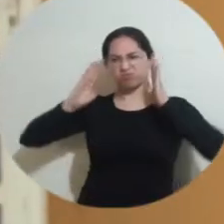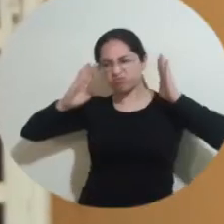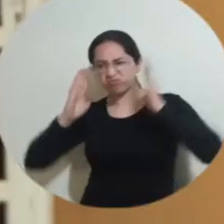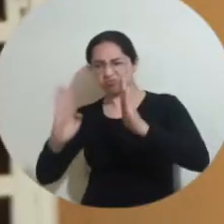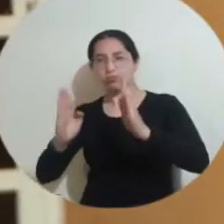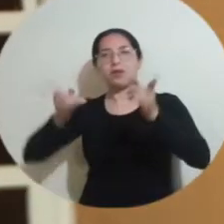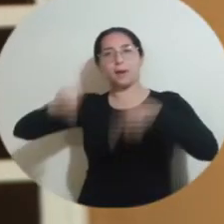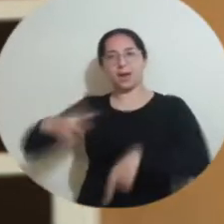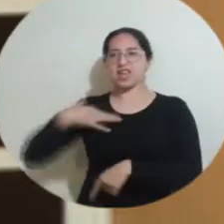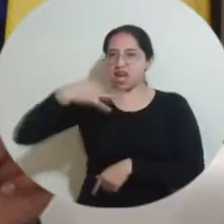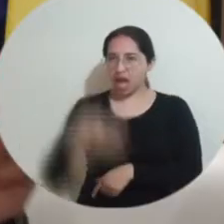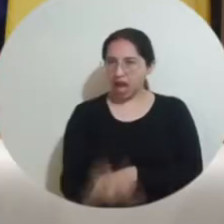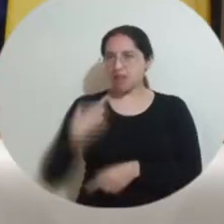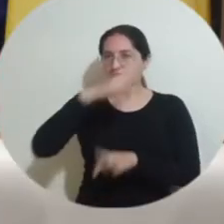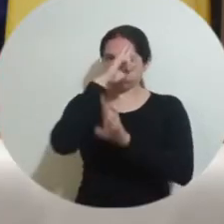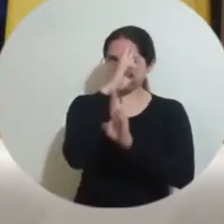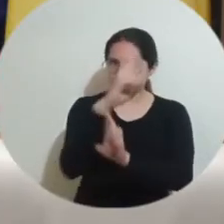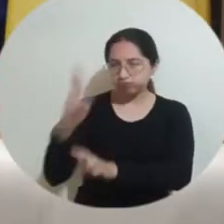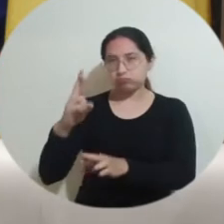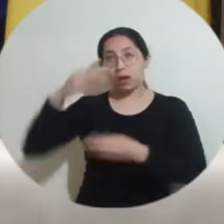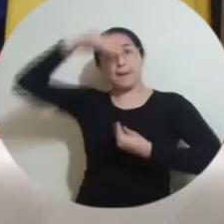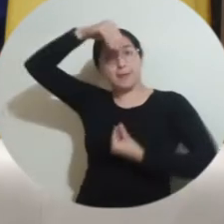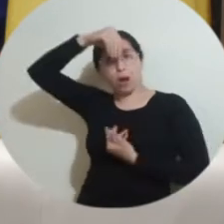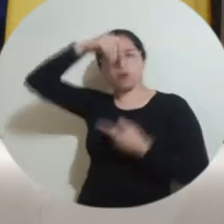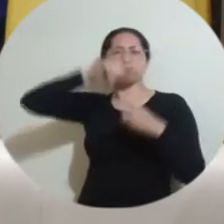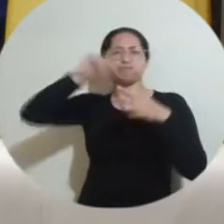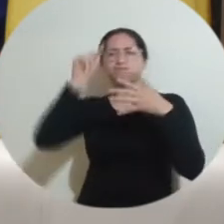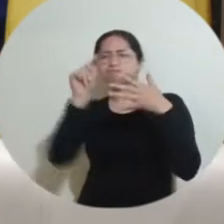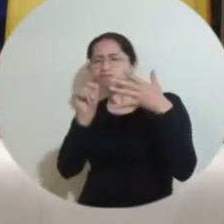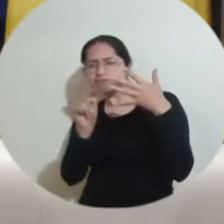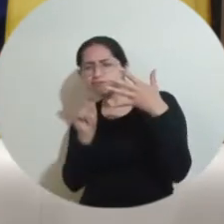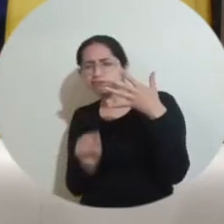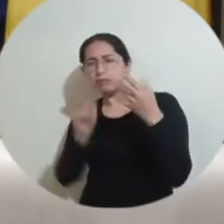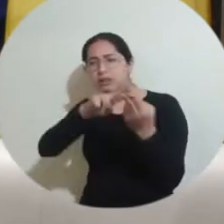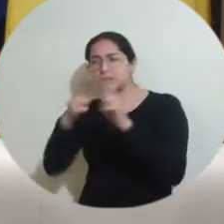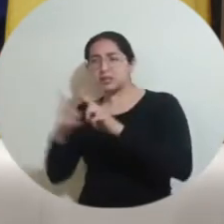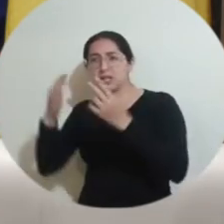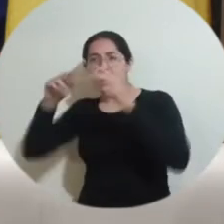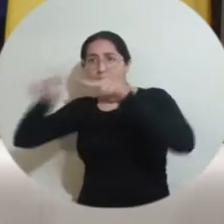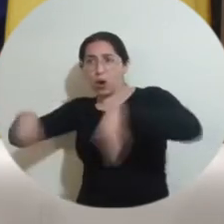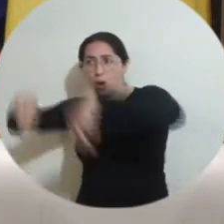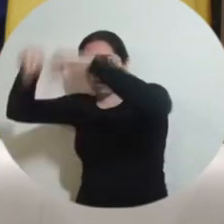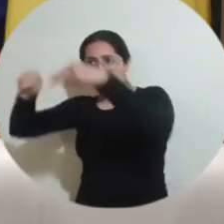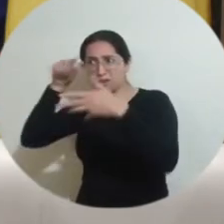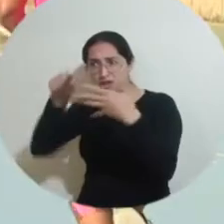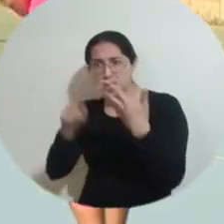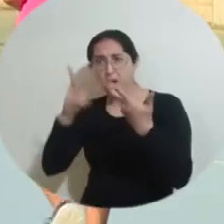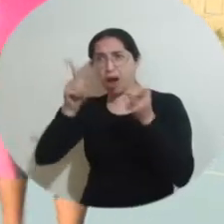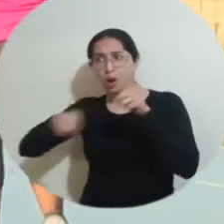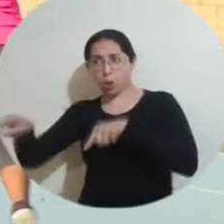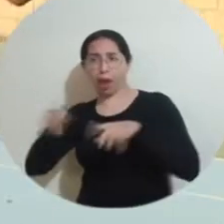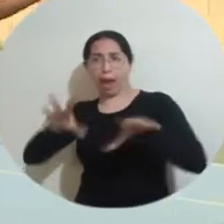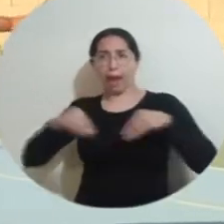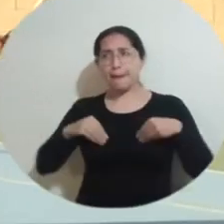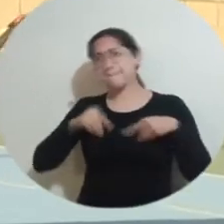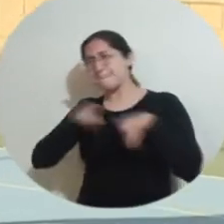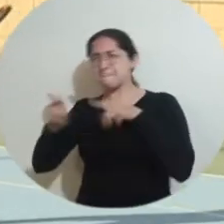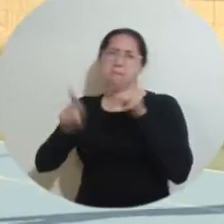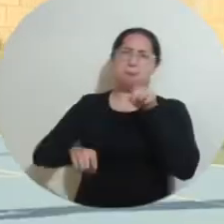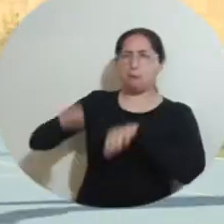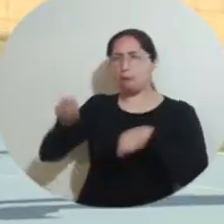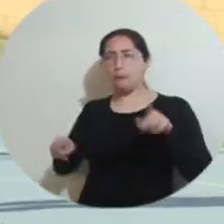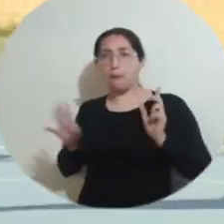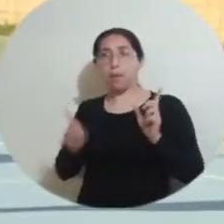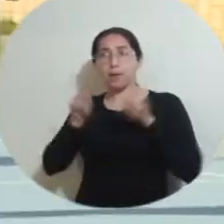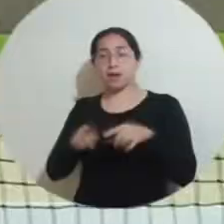constancia, enseña ética, respeto, enseña valores y eso poco se valora en nuestra sociedad. Entonces nuestro propósito